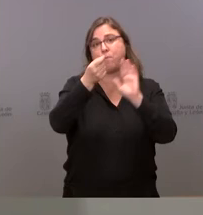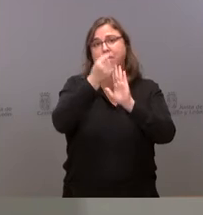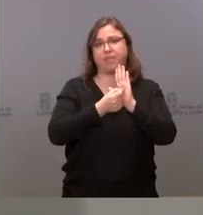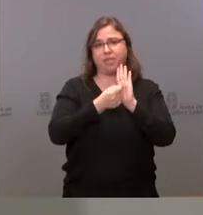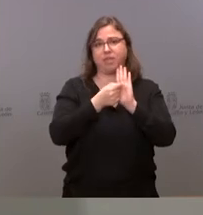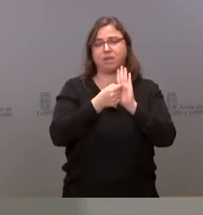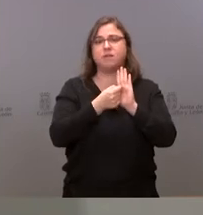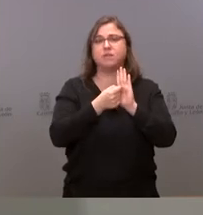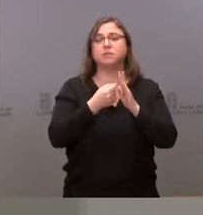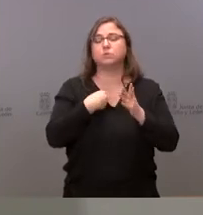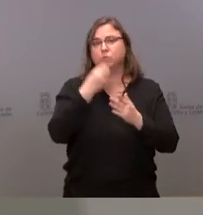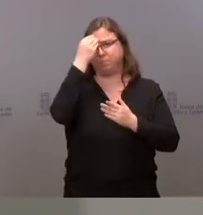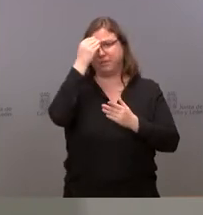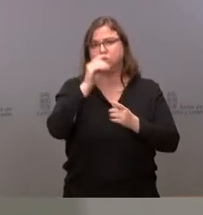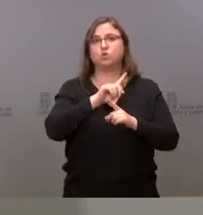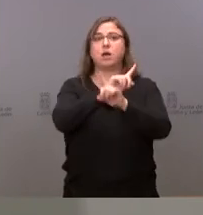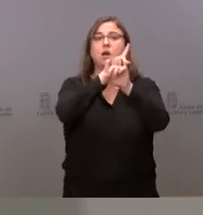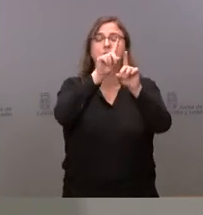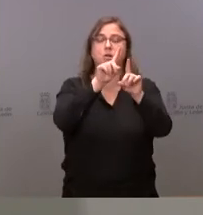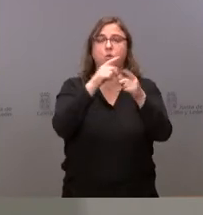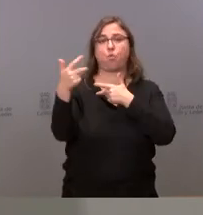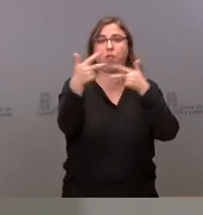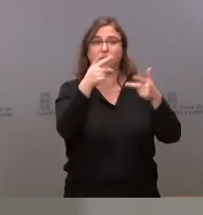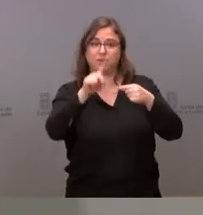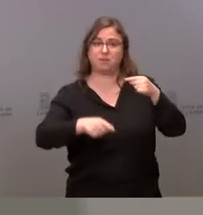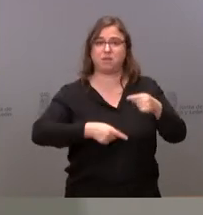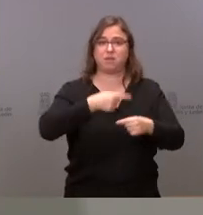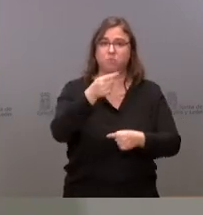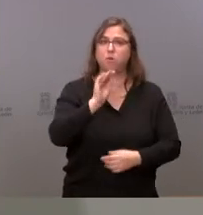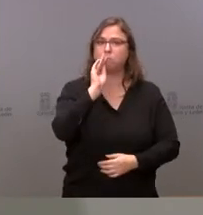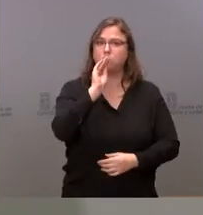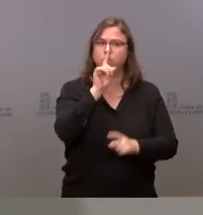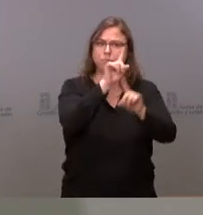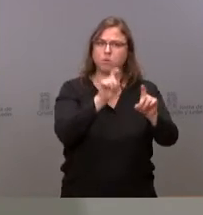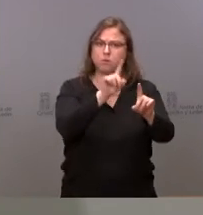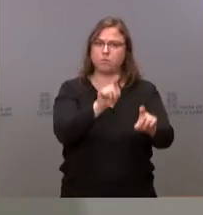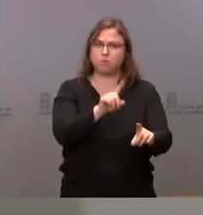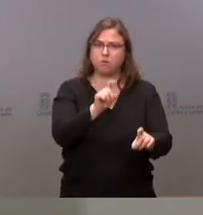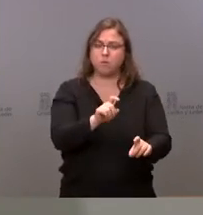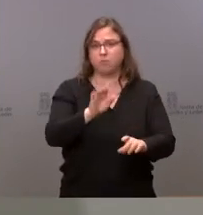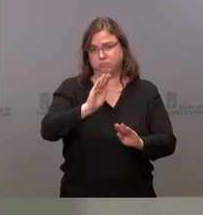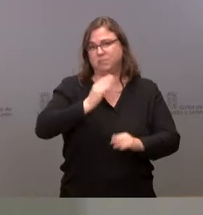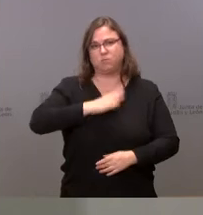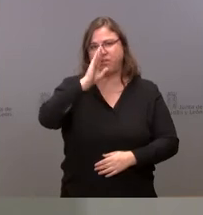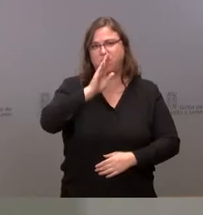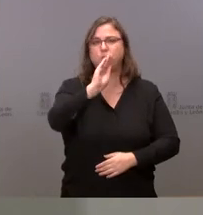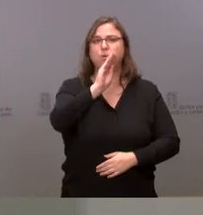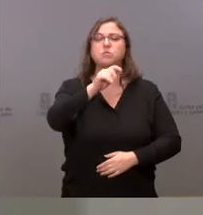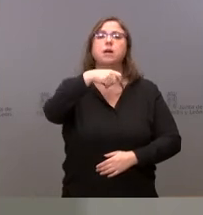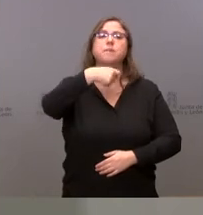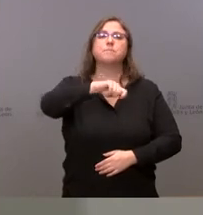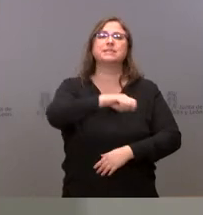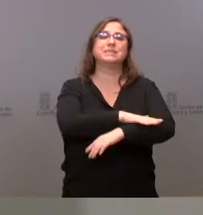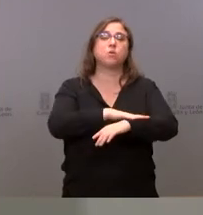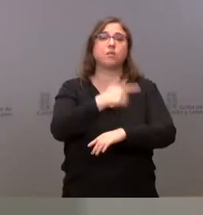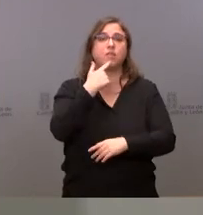creo que hubo preguntas en la rueda de prensa posterior a la conferencia de presidentes al propio presidente del gobierno y anunció que